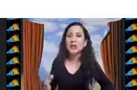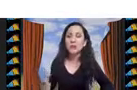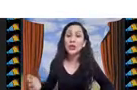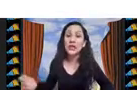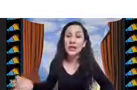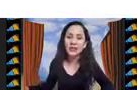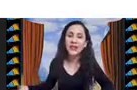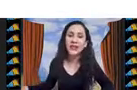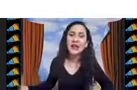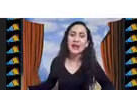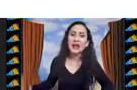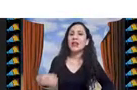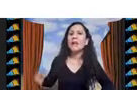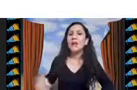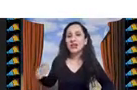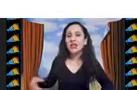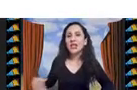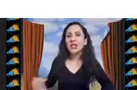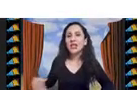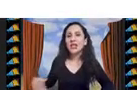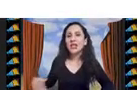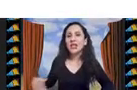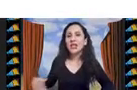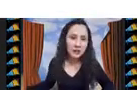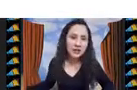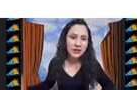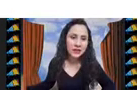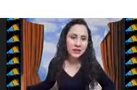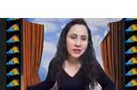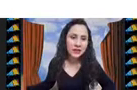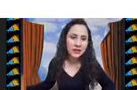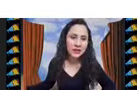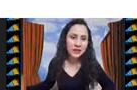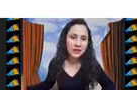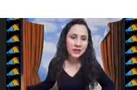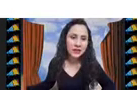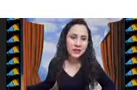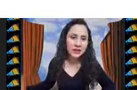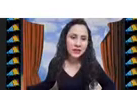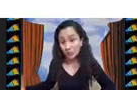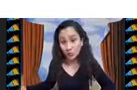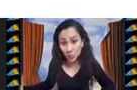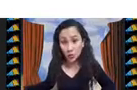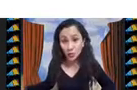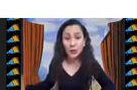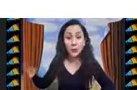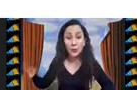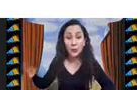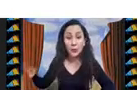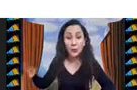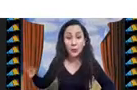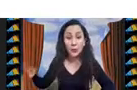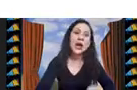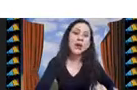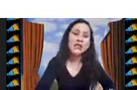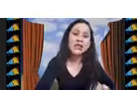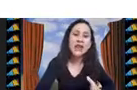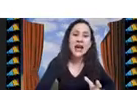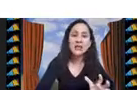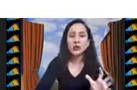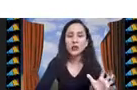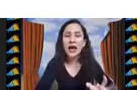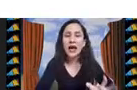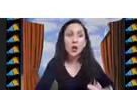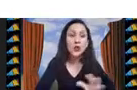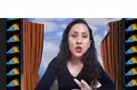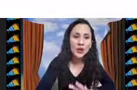ya el problema es muy grande, también siendo computacionalmente muy costosos y podrían tardar mucho tiempo. Ahora, ¿cuál